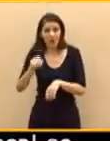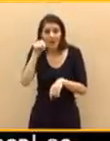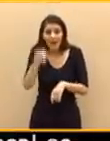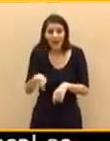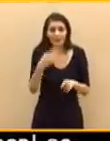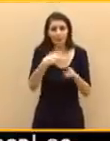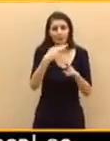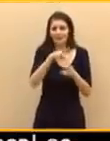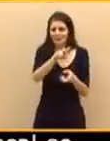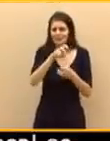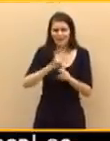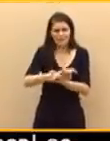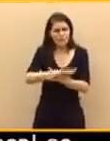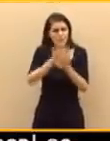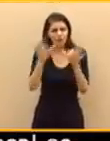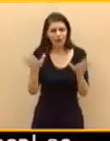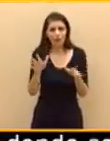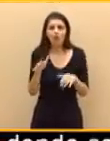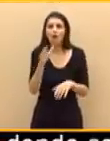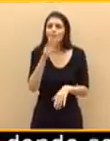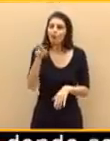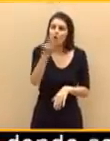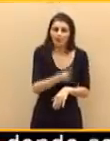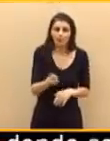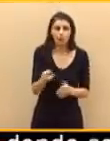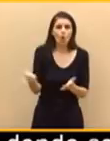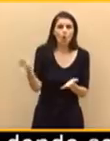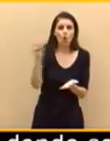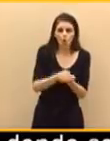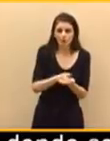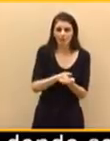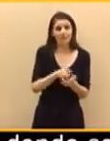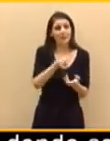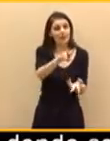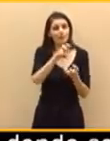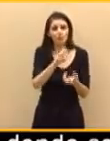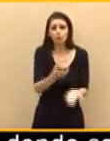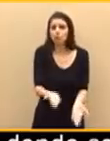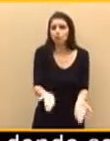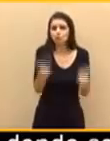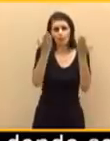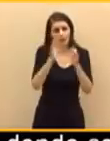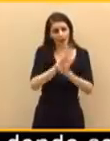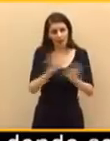repito, no le vamos a subir los impuestos ni a la clase media ni a la clase trabajadora.